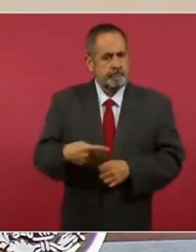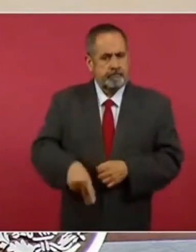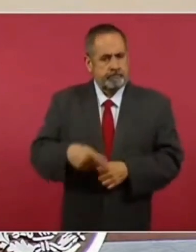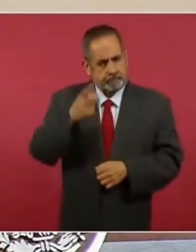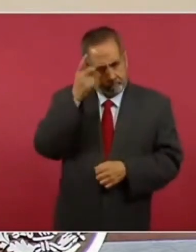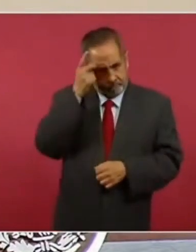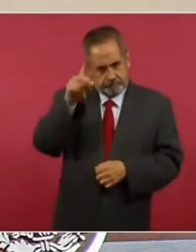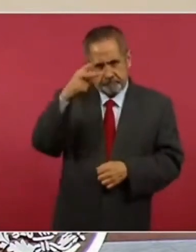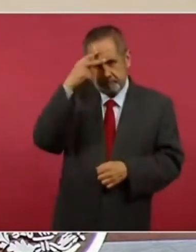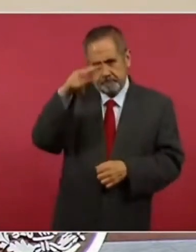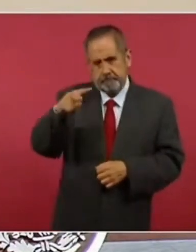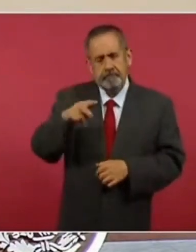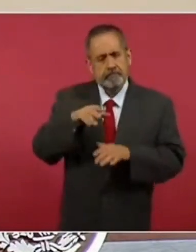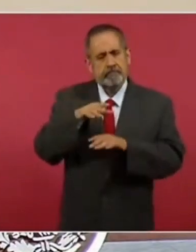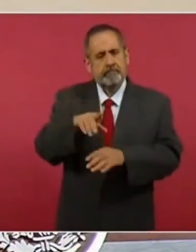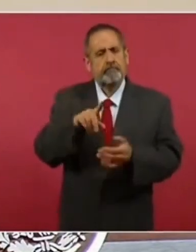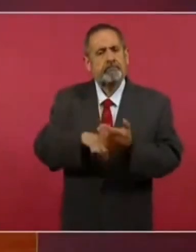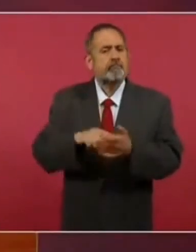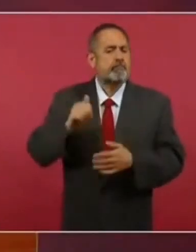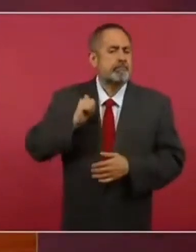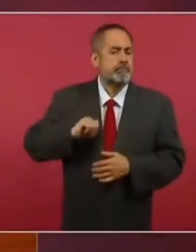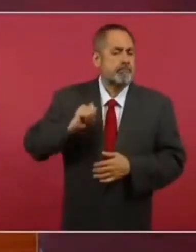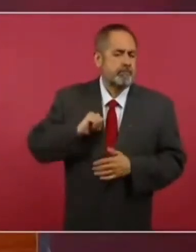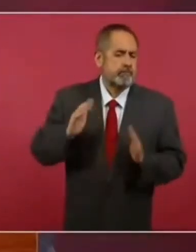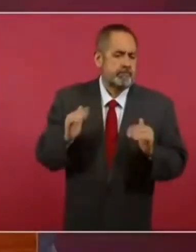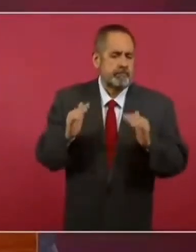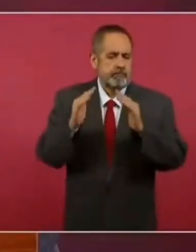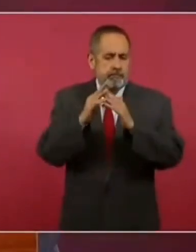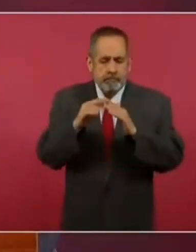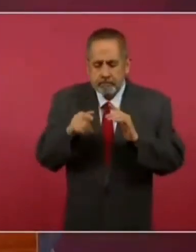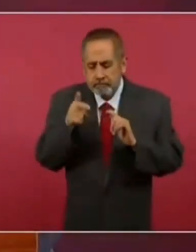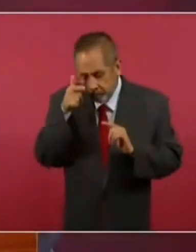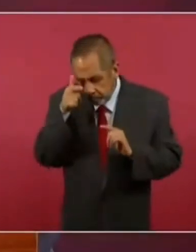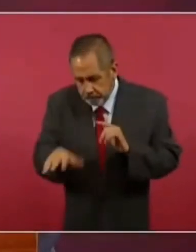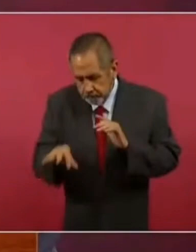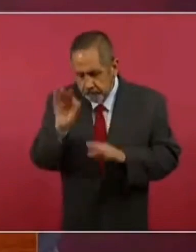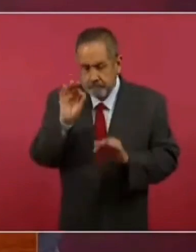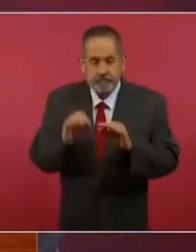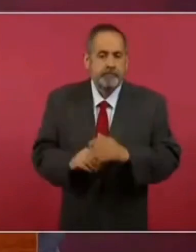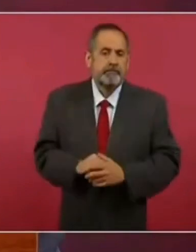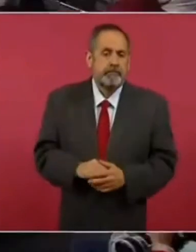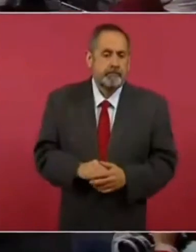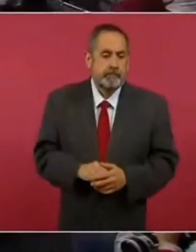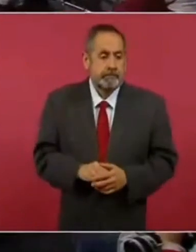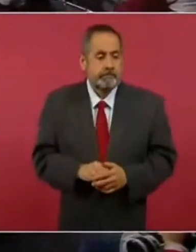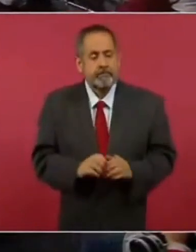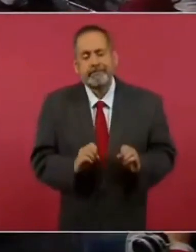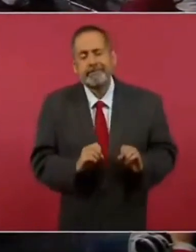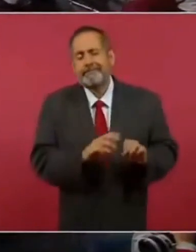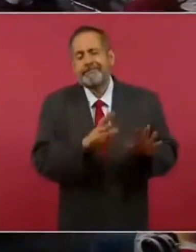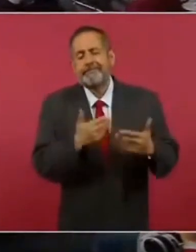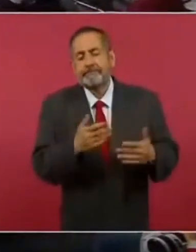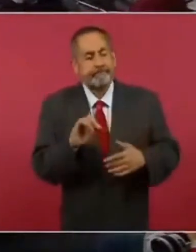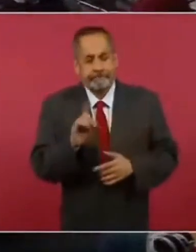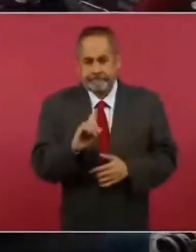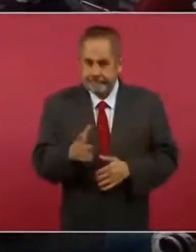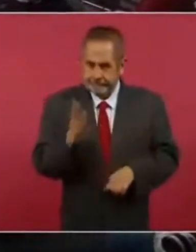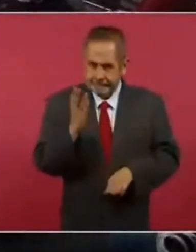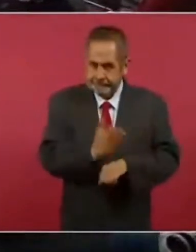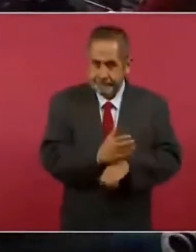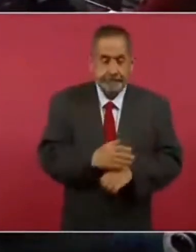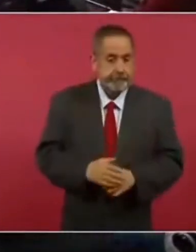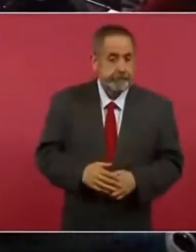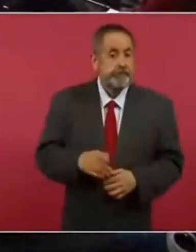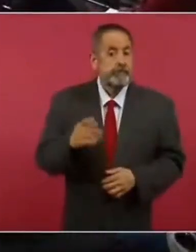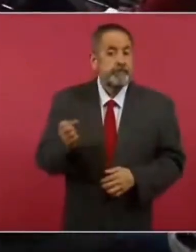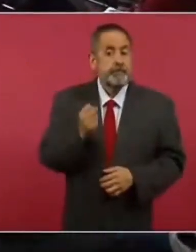evitar la impunidad en esta materia. Afortunadamente, el Estado mexicano